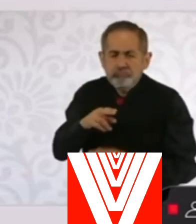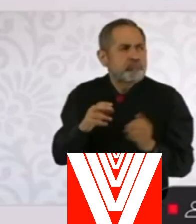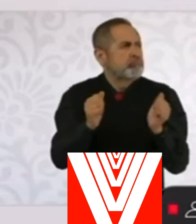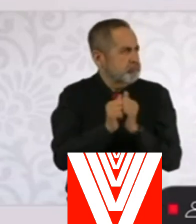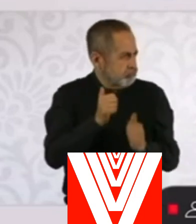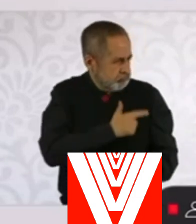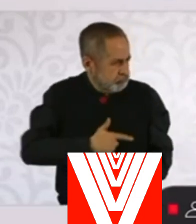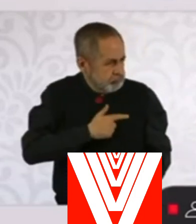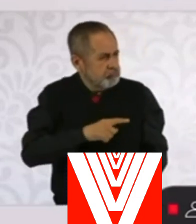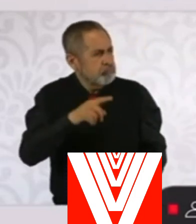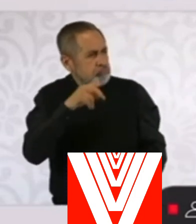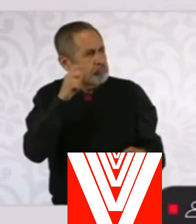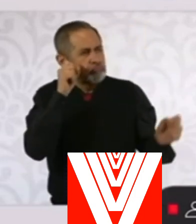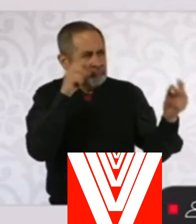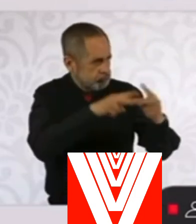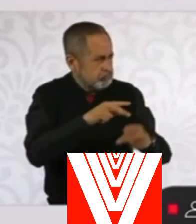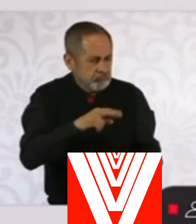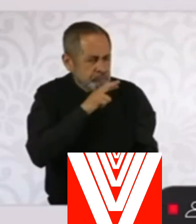sí, nos vemos pronto.